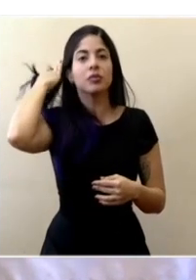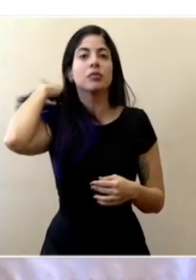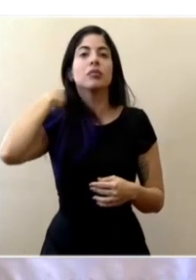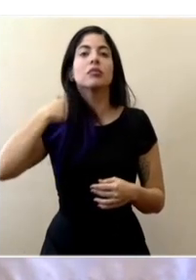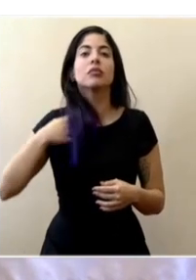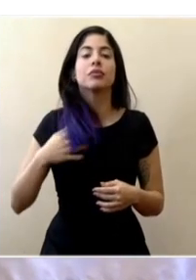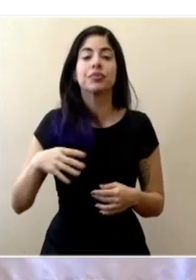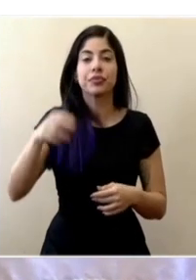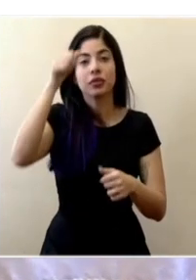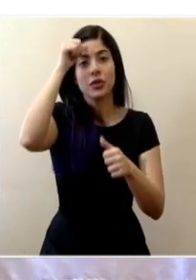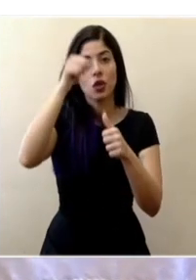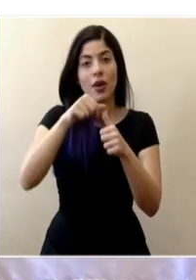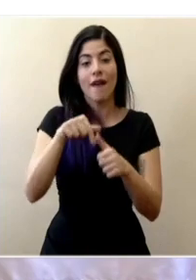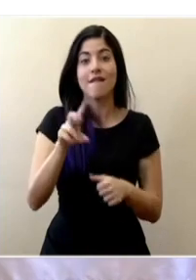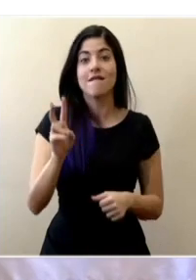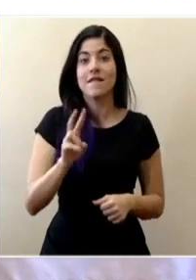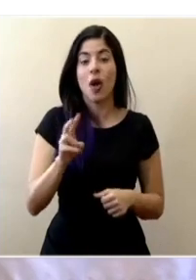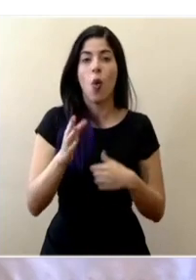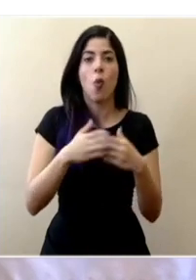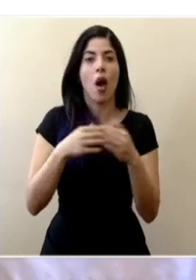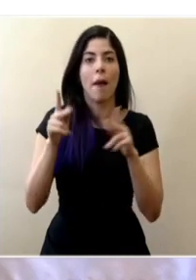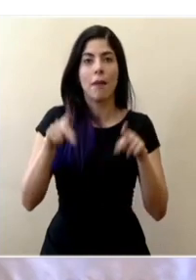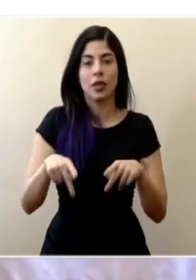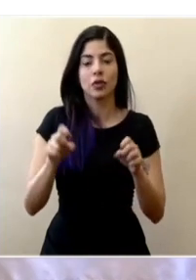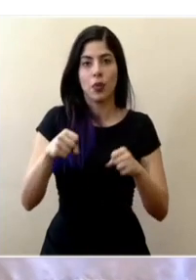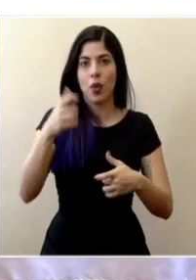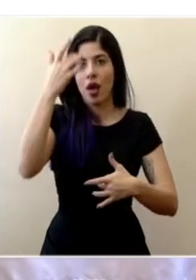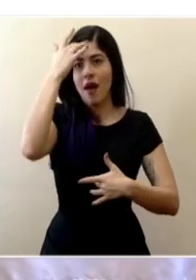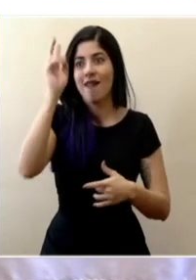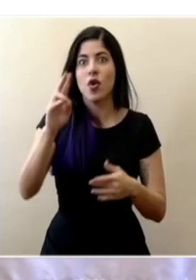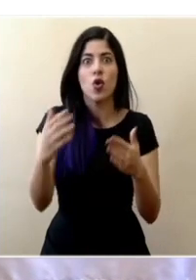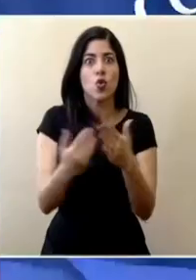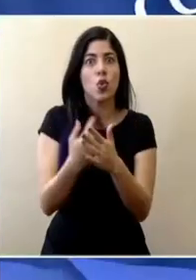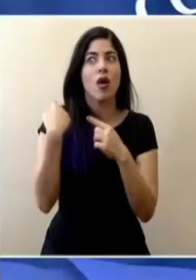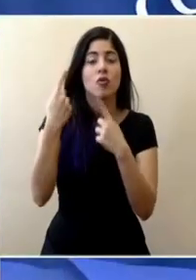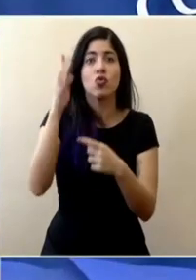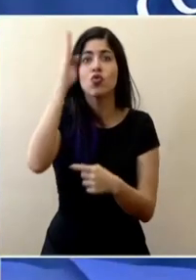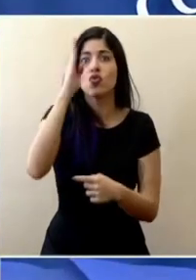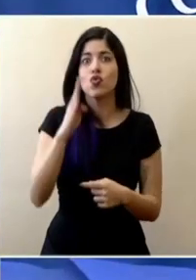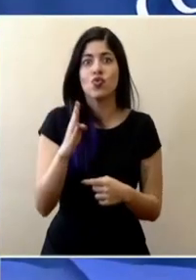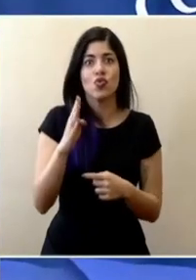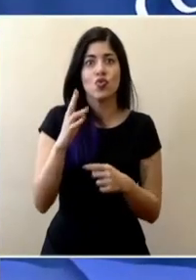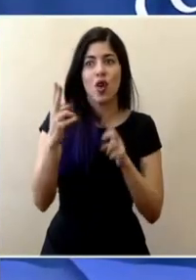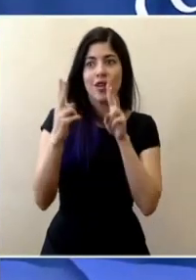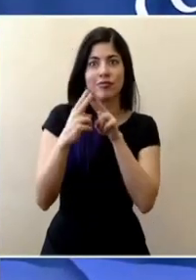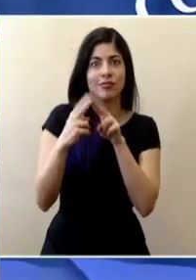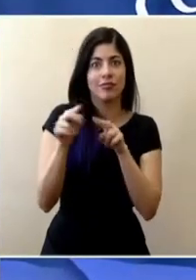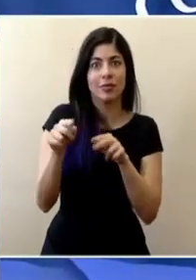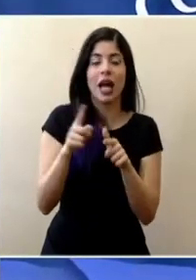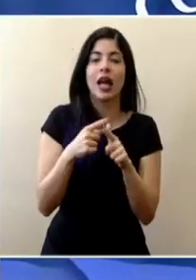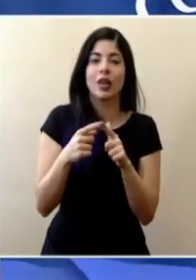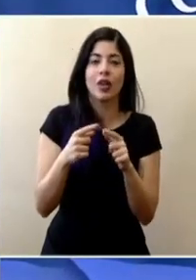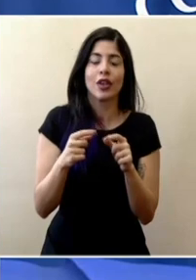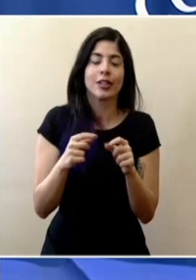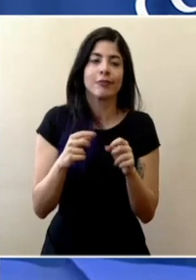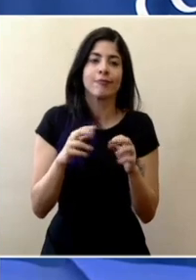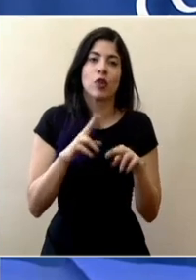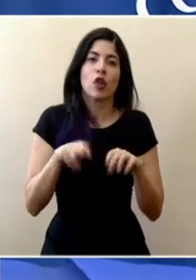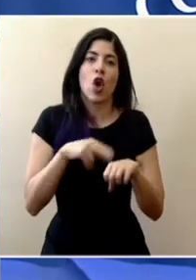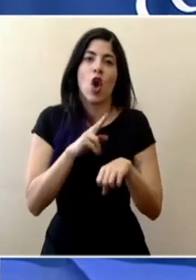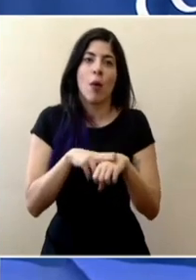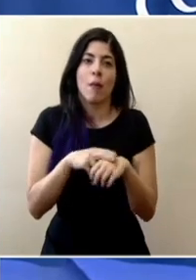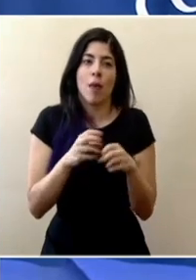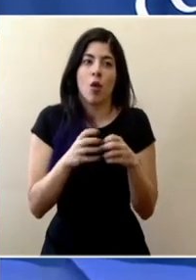que es un virus en donde todos somos susceptibles. Es un virus nuevo que nunca hemos estado expuestos. Es esperable que haya un